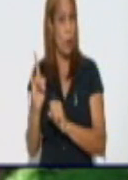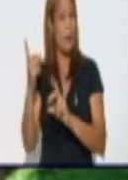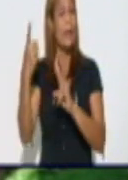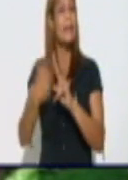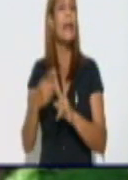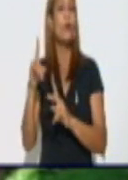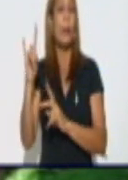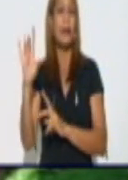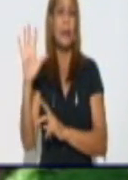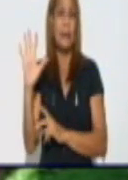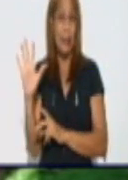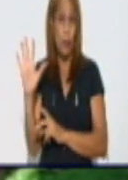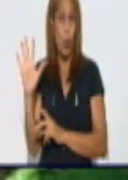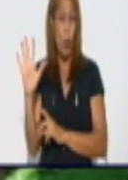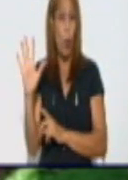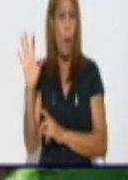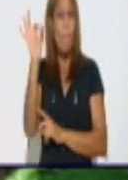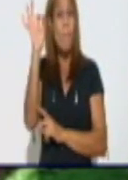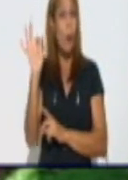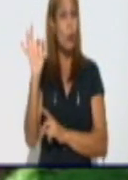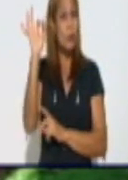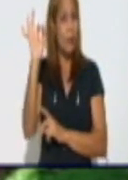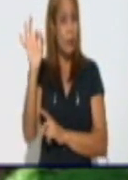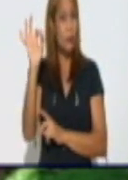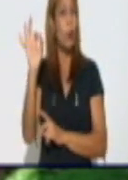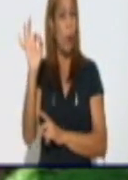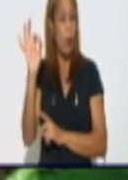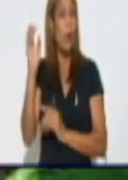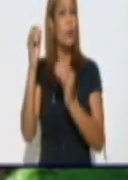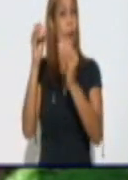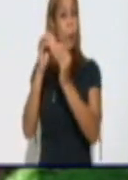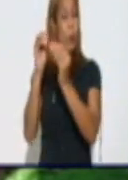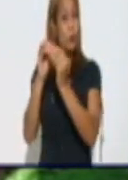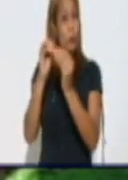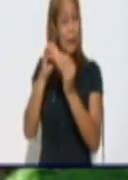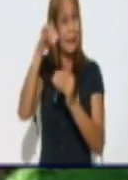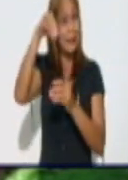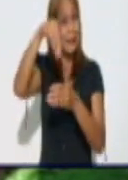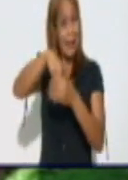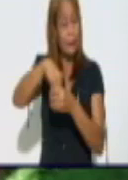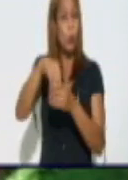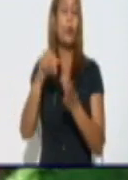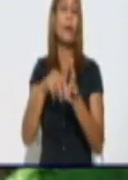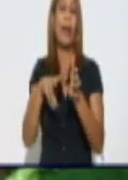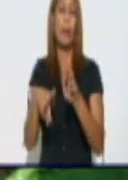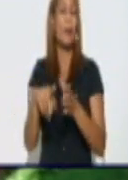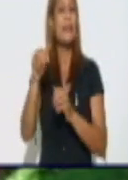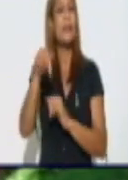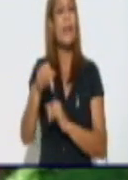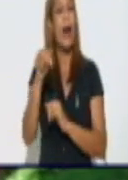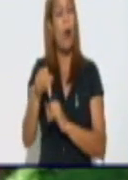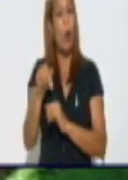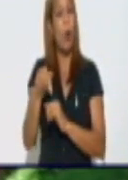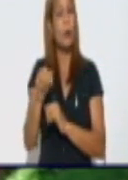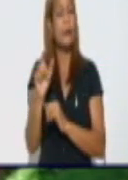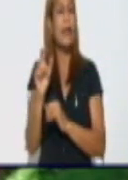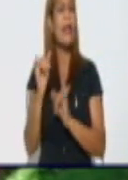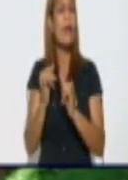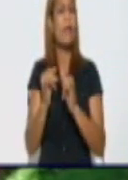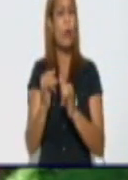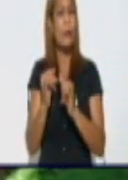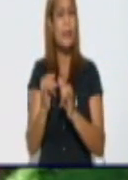% son autóctonos. O una cifra bastante alta. Hoy, en el parte de las últimas 24 horas,